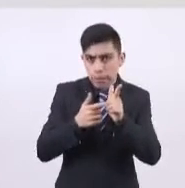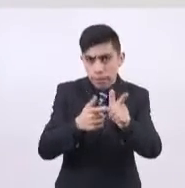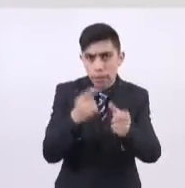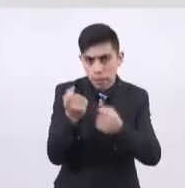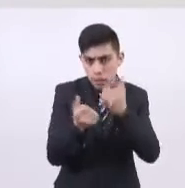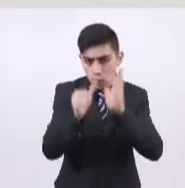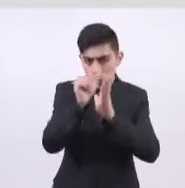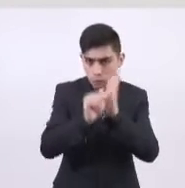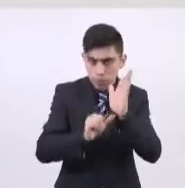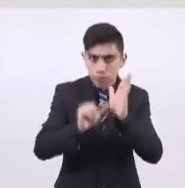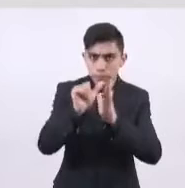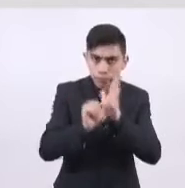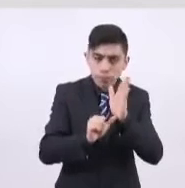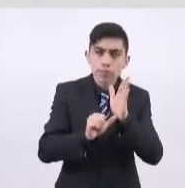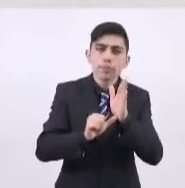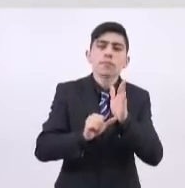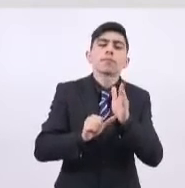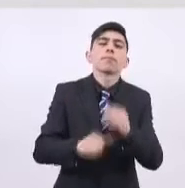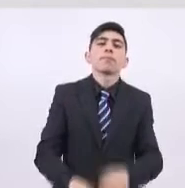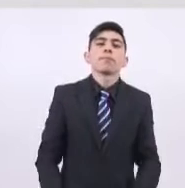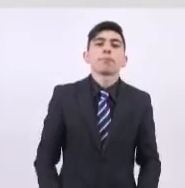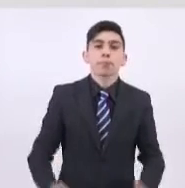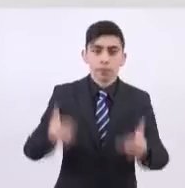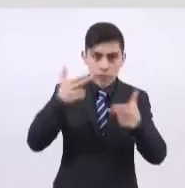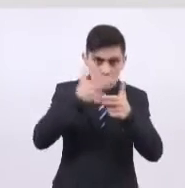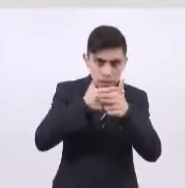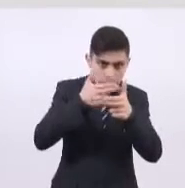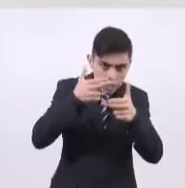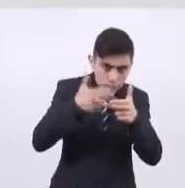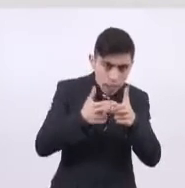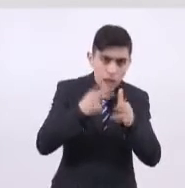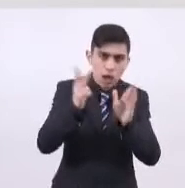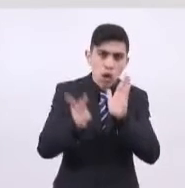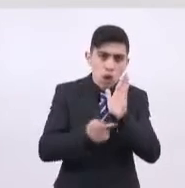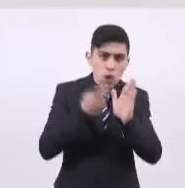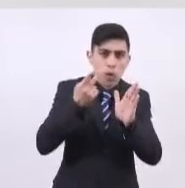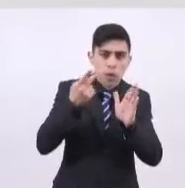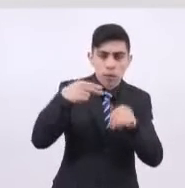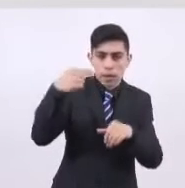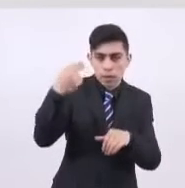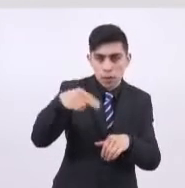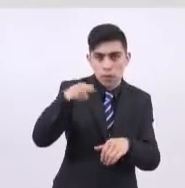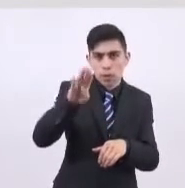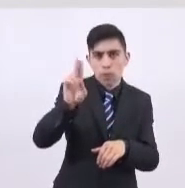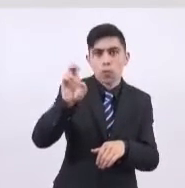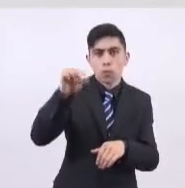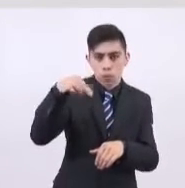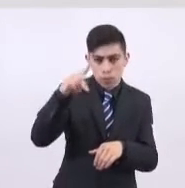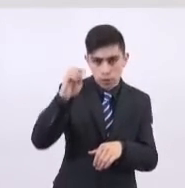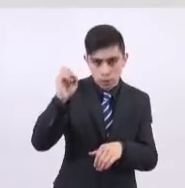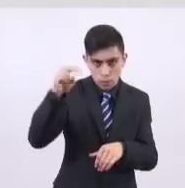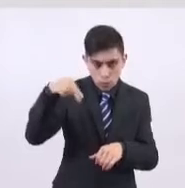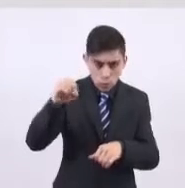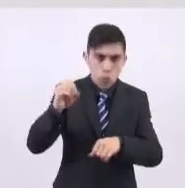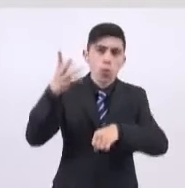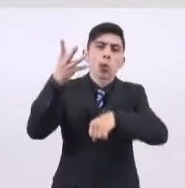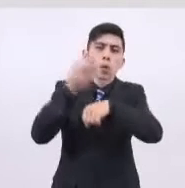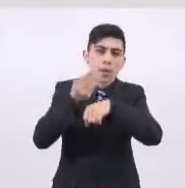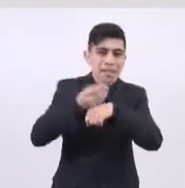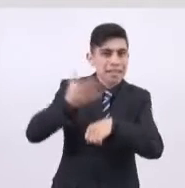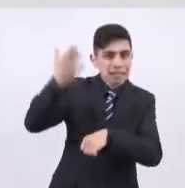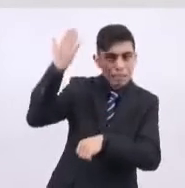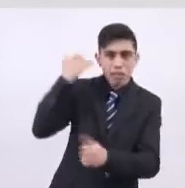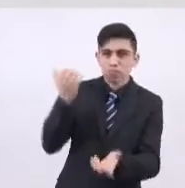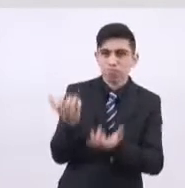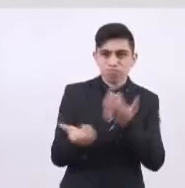meses, hasta contar nuevamente con la subestación Buentono y el puesto central de control que también fue destruido durante el